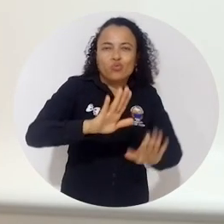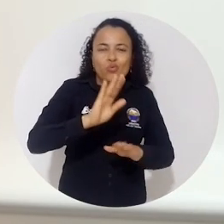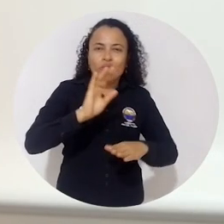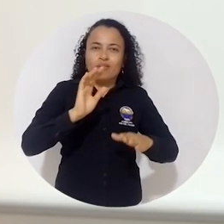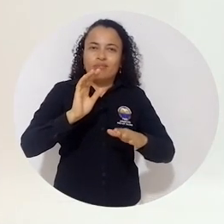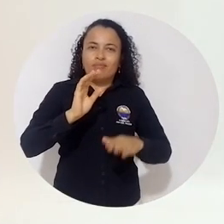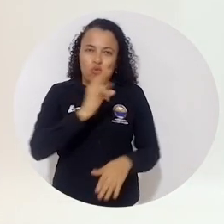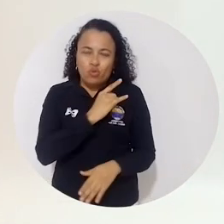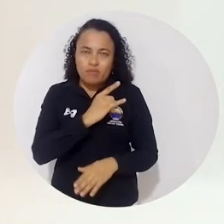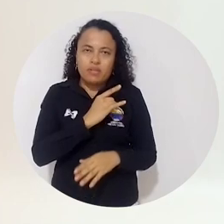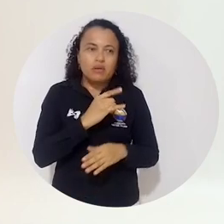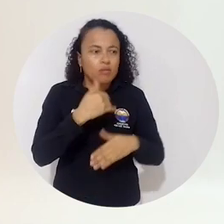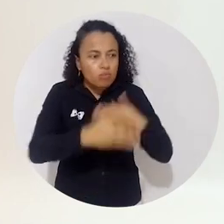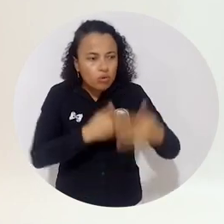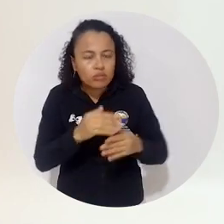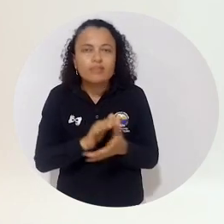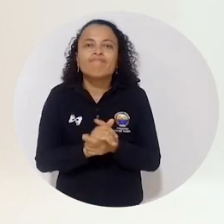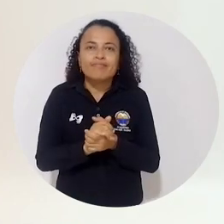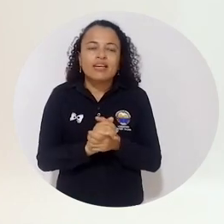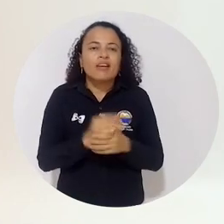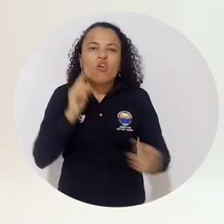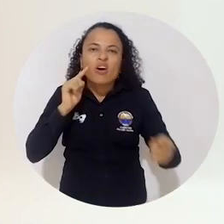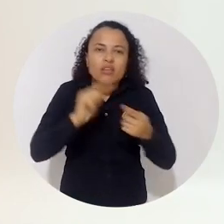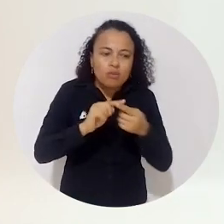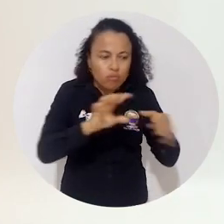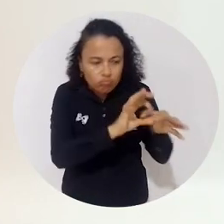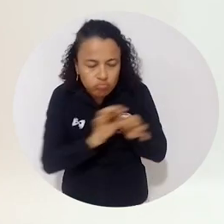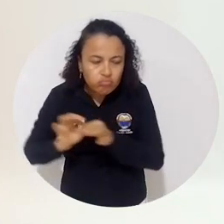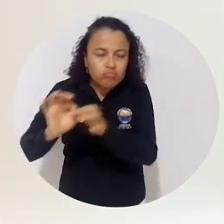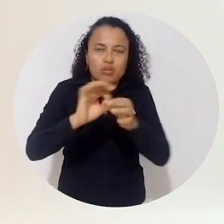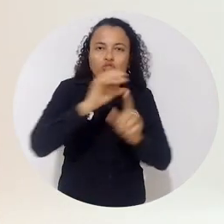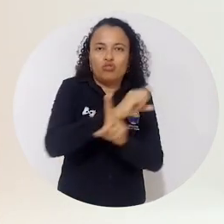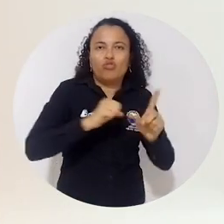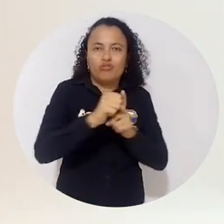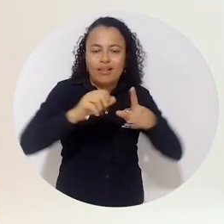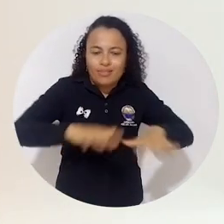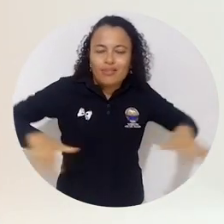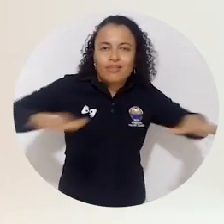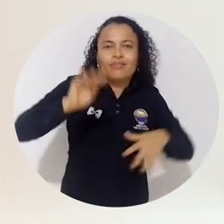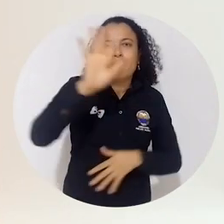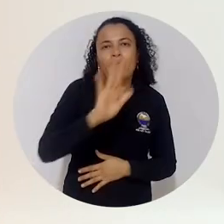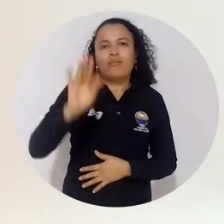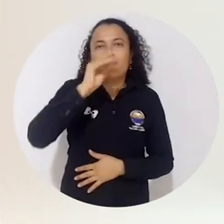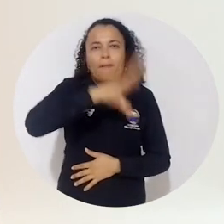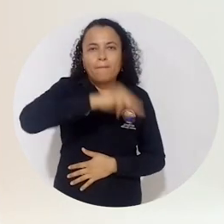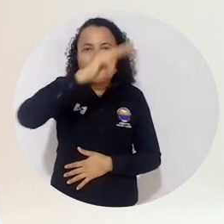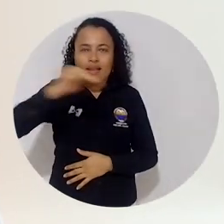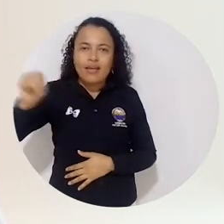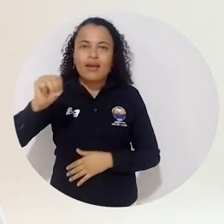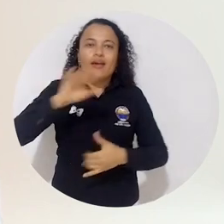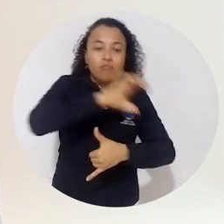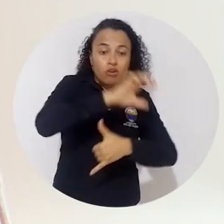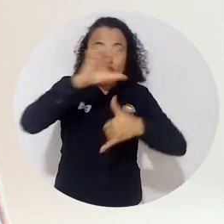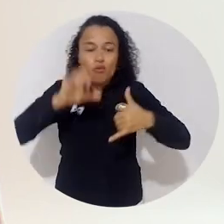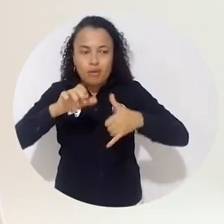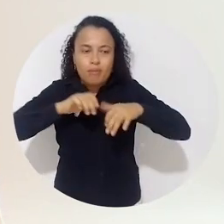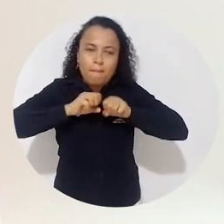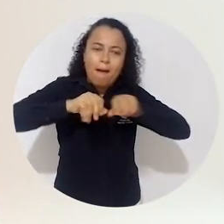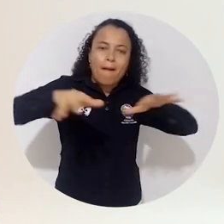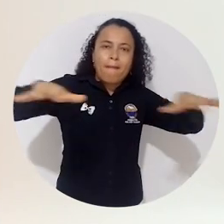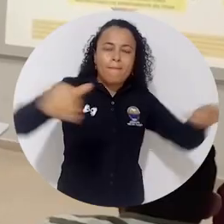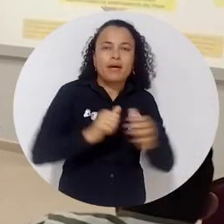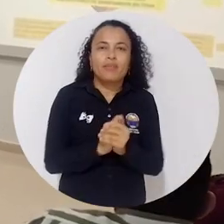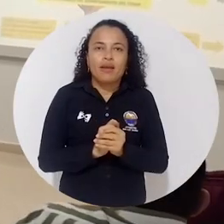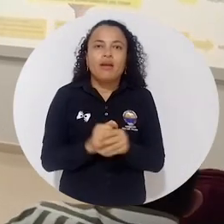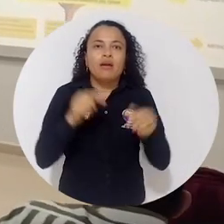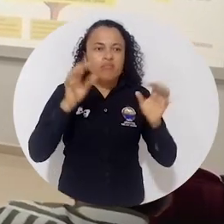como institución en la contribución al desarrollo del tejido social de nuestro entorno, del departamento del Magdalena, la región Caribe en el sentido